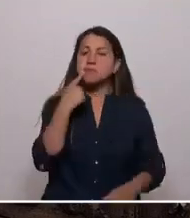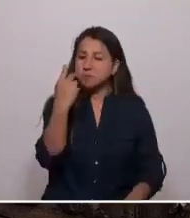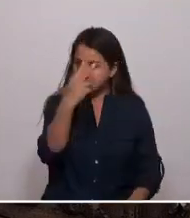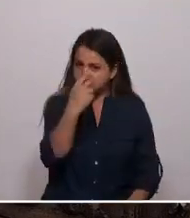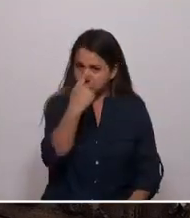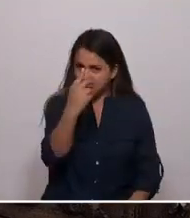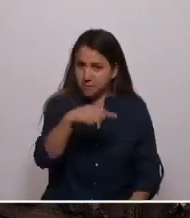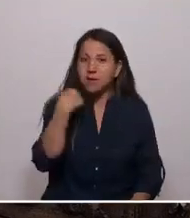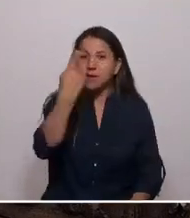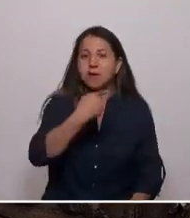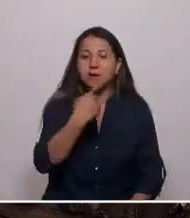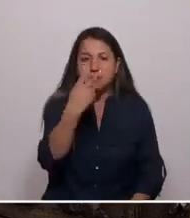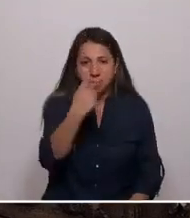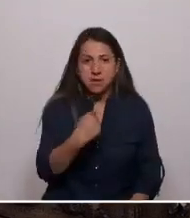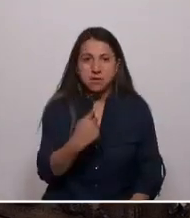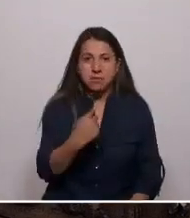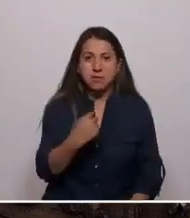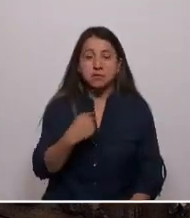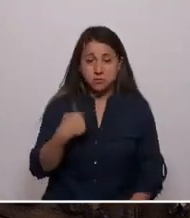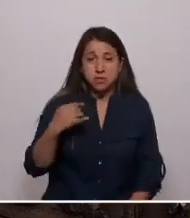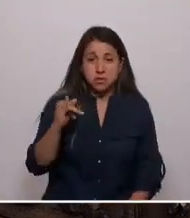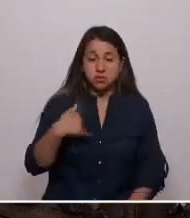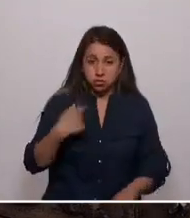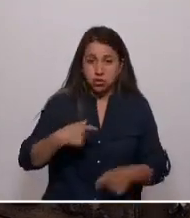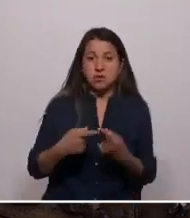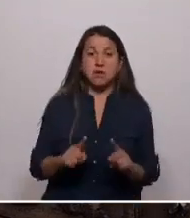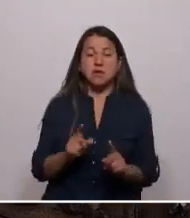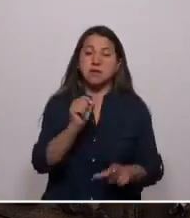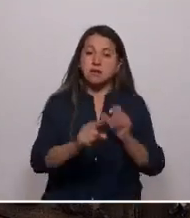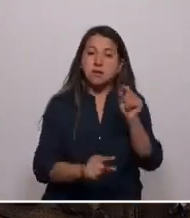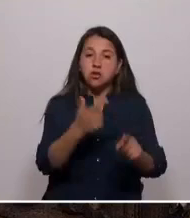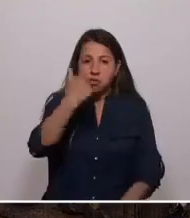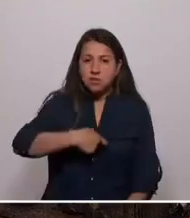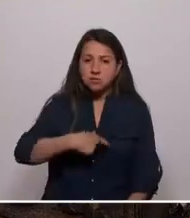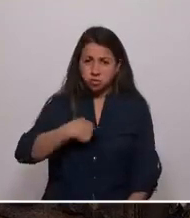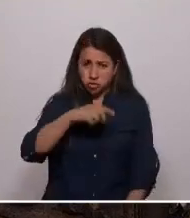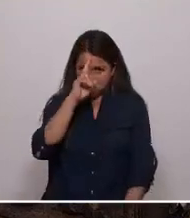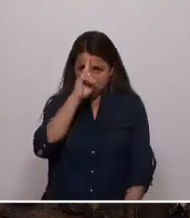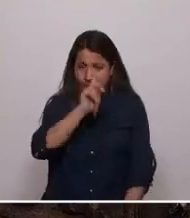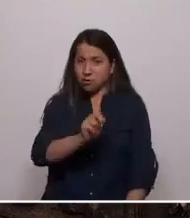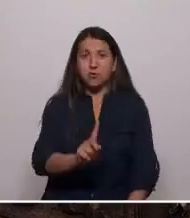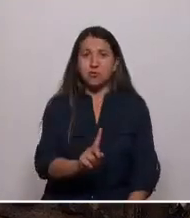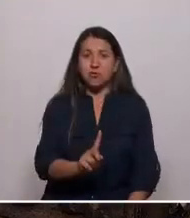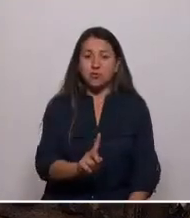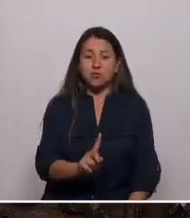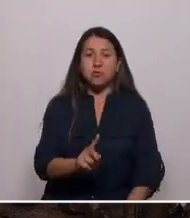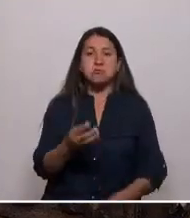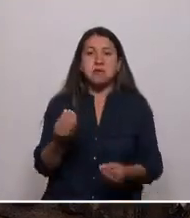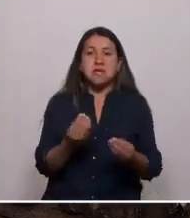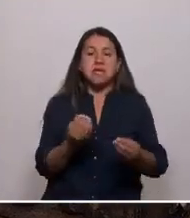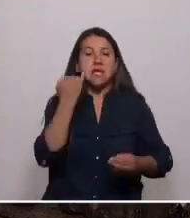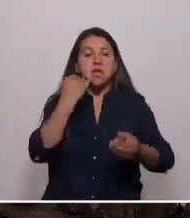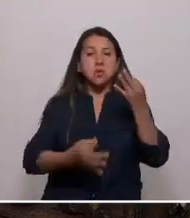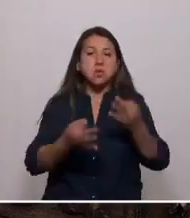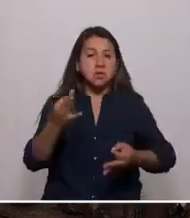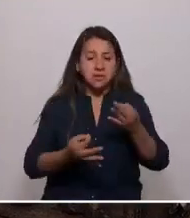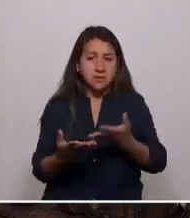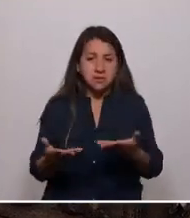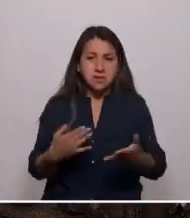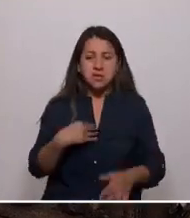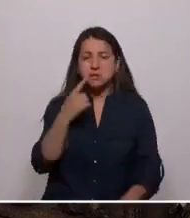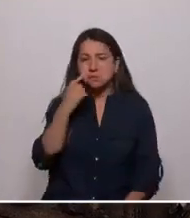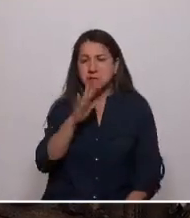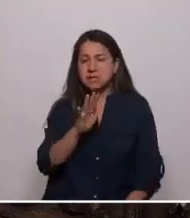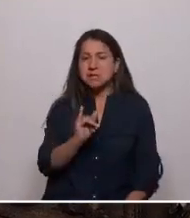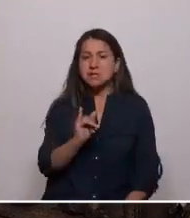Hablo por mi diferencia. Defiendo lo que soy y no soy tan raro. Me apesta la injusticia y sospecho de esta